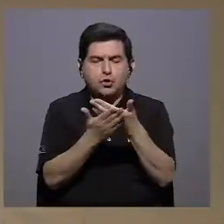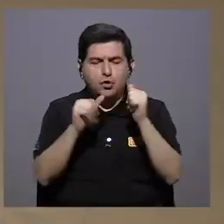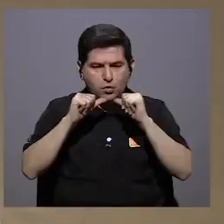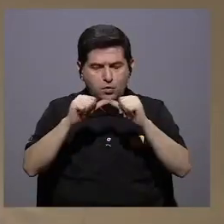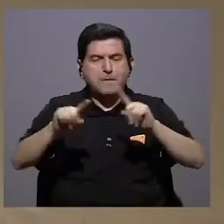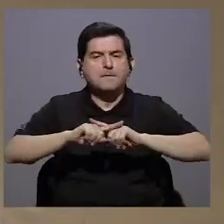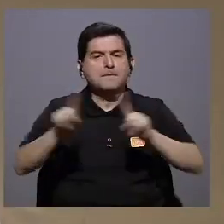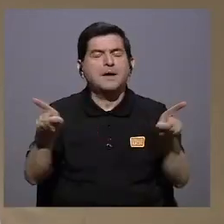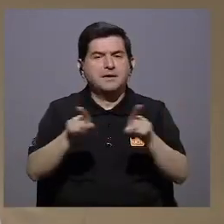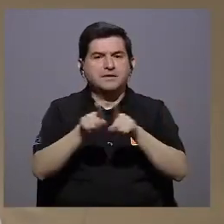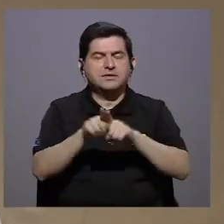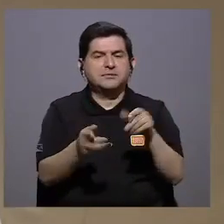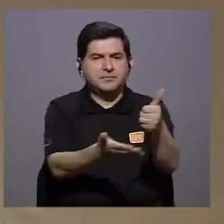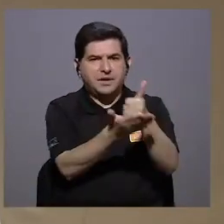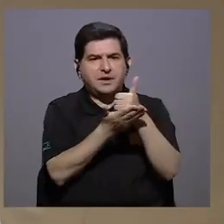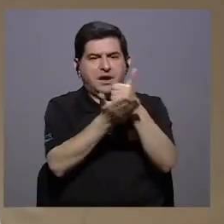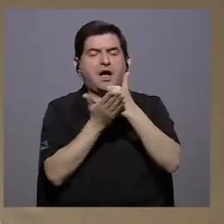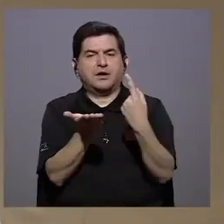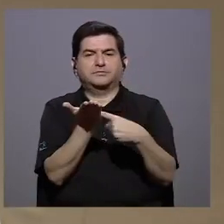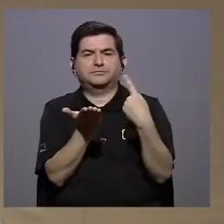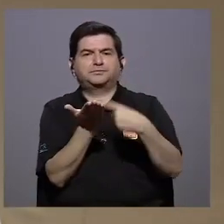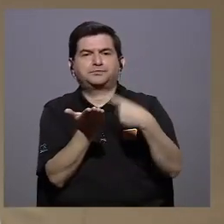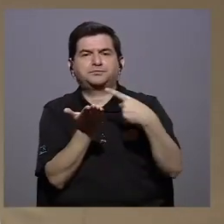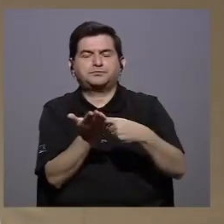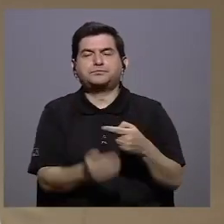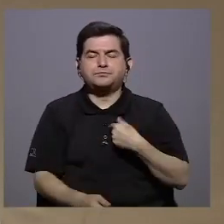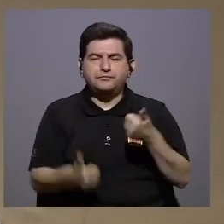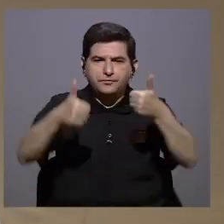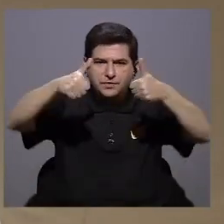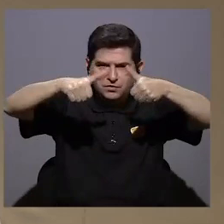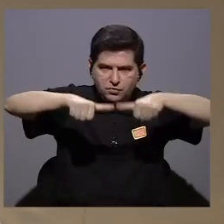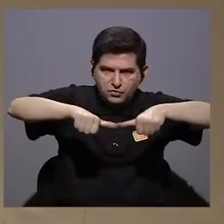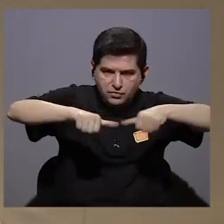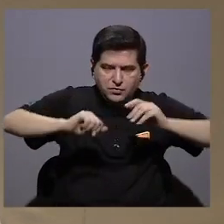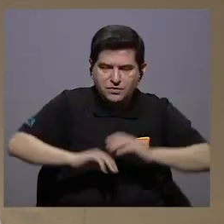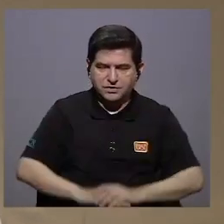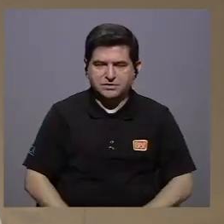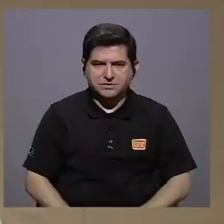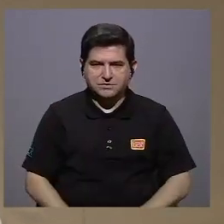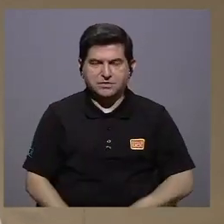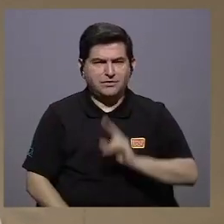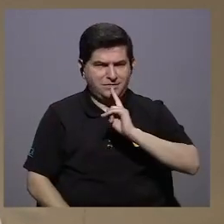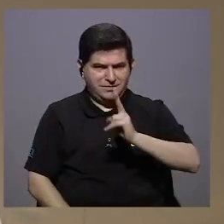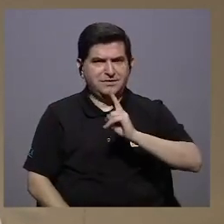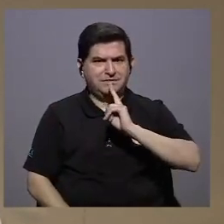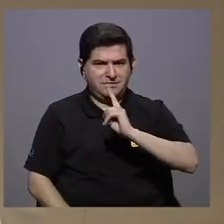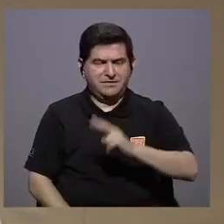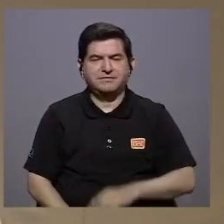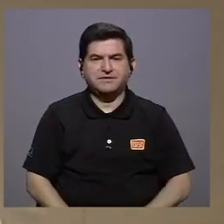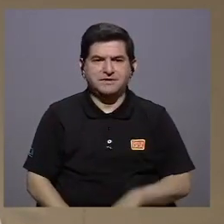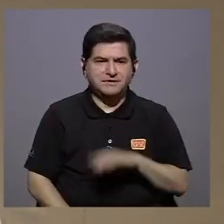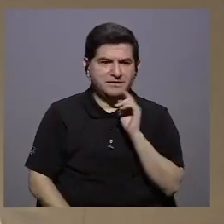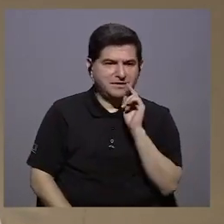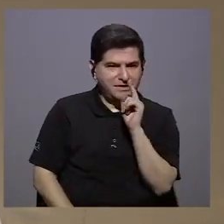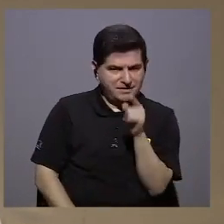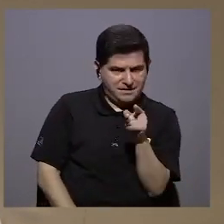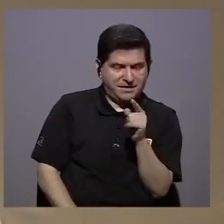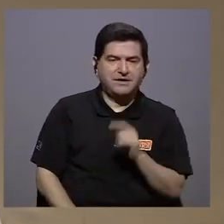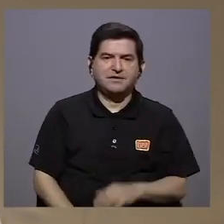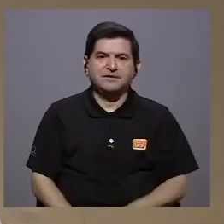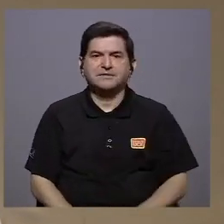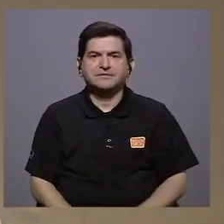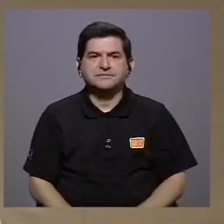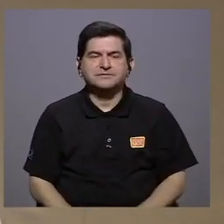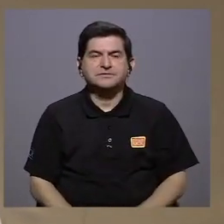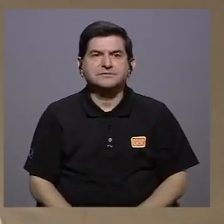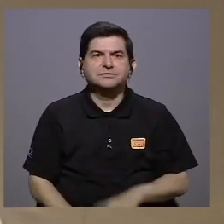constantes pero además colaboran en el debate en eso puedo coincidir y creo que que ciertamente es una de las